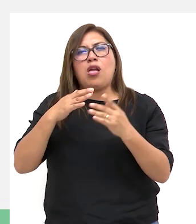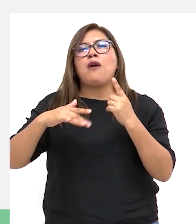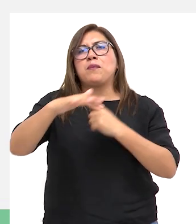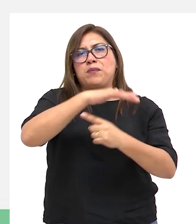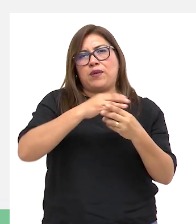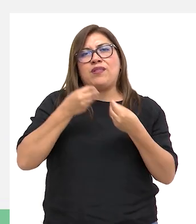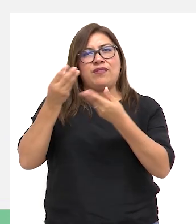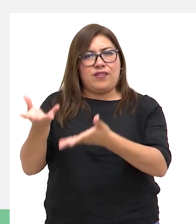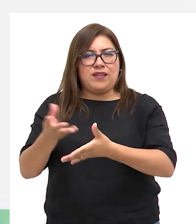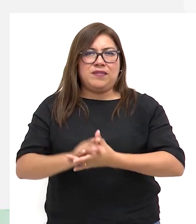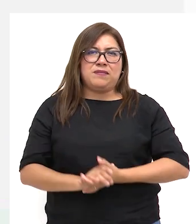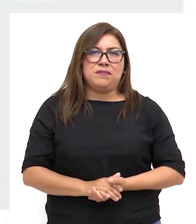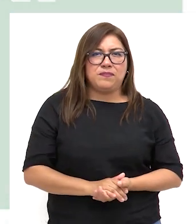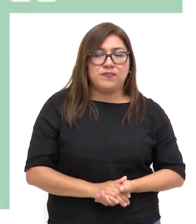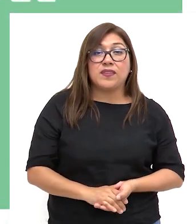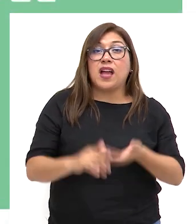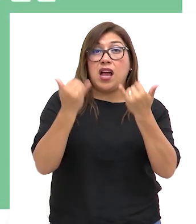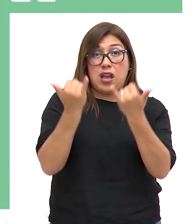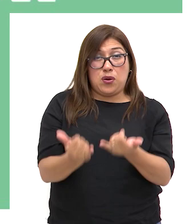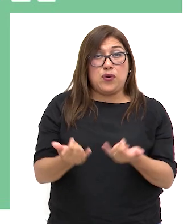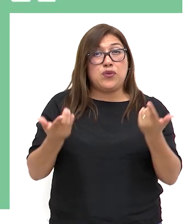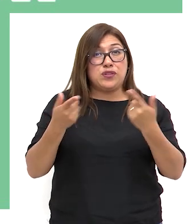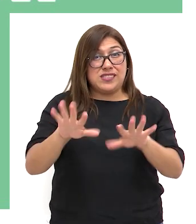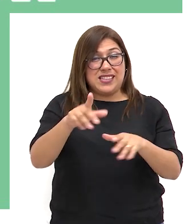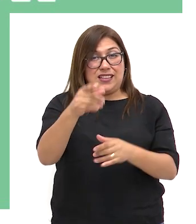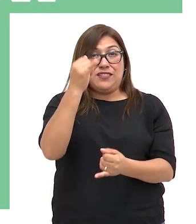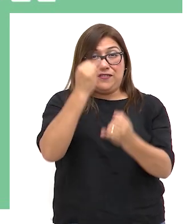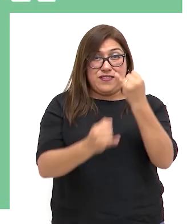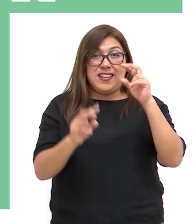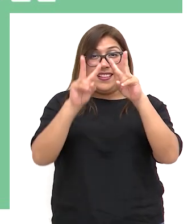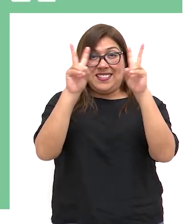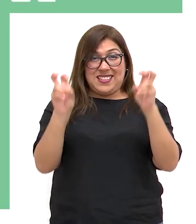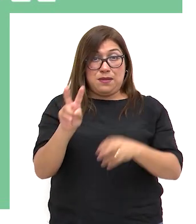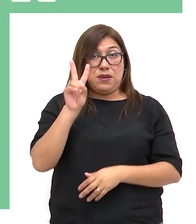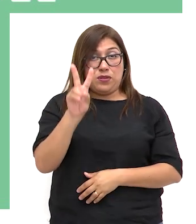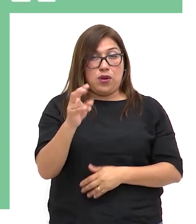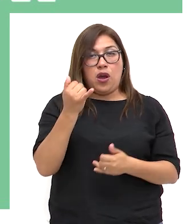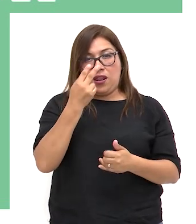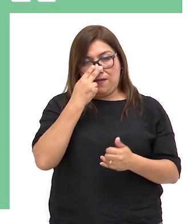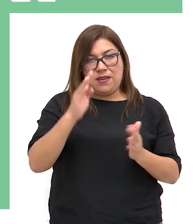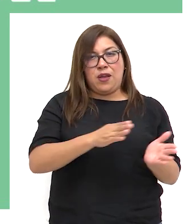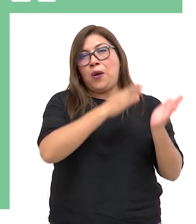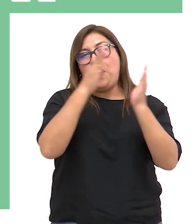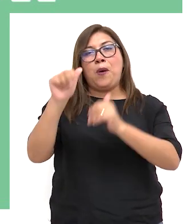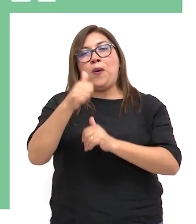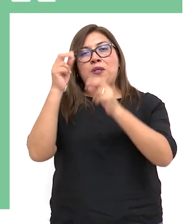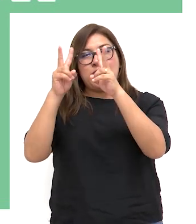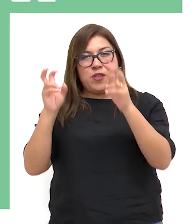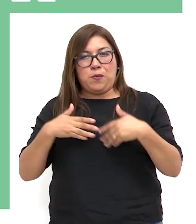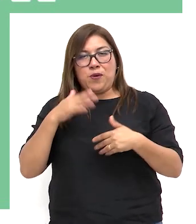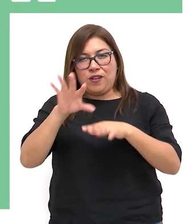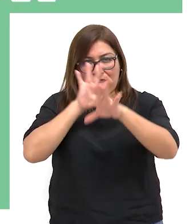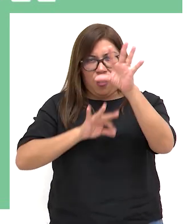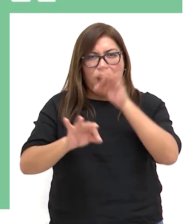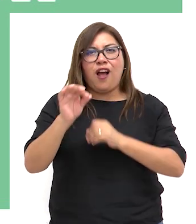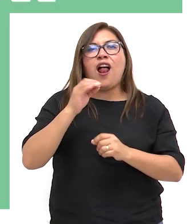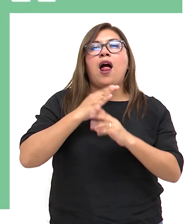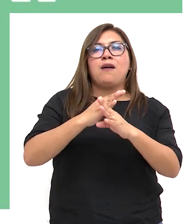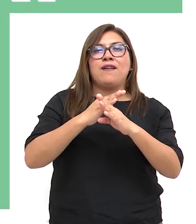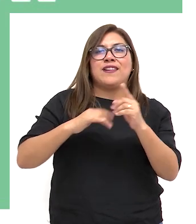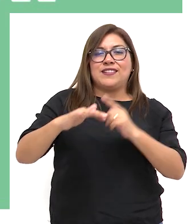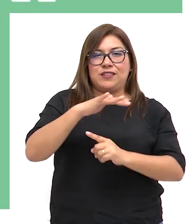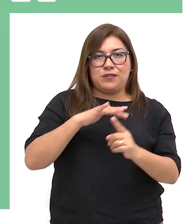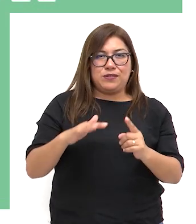entorno. Ahora que has finalizado el tema 2, veamos el siguiente tema para identificar las barreras del